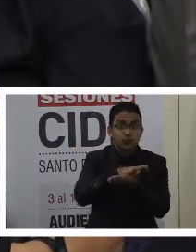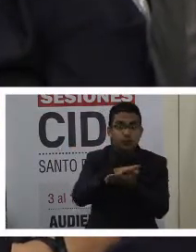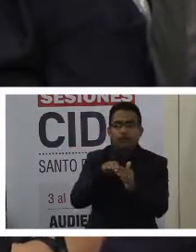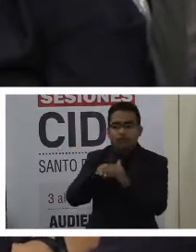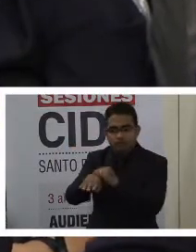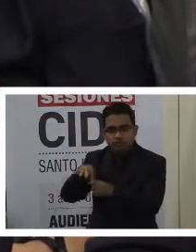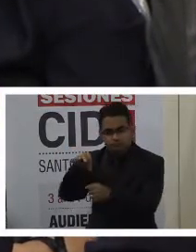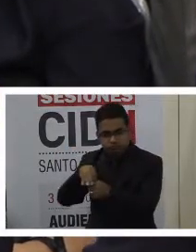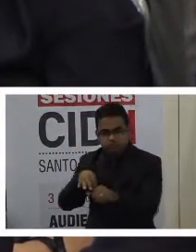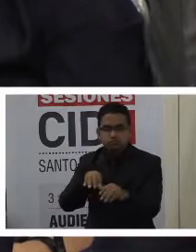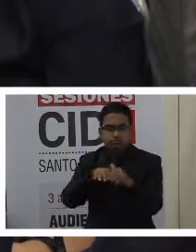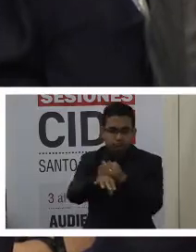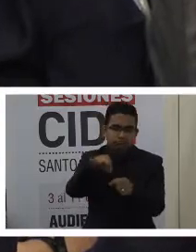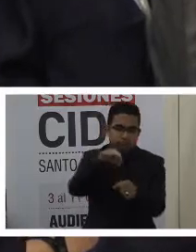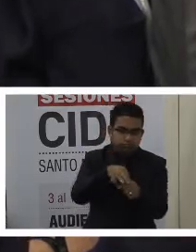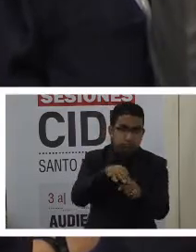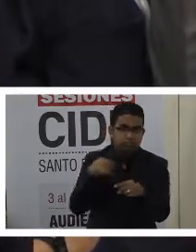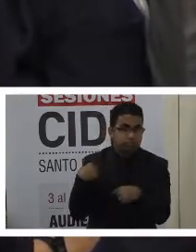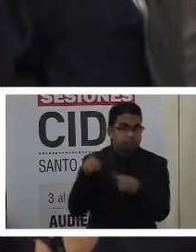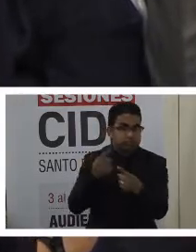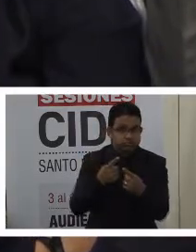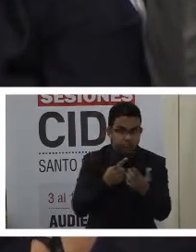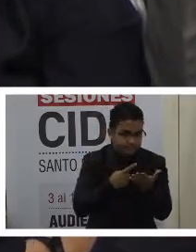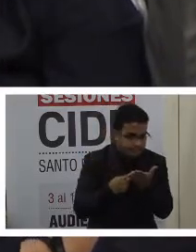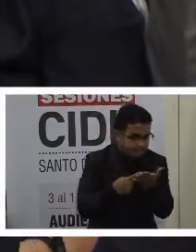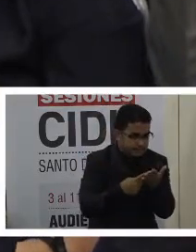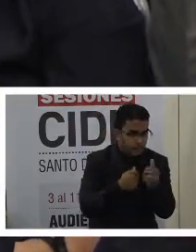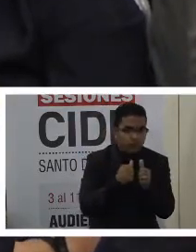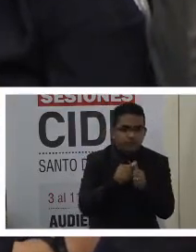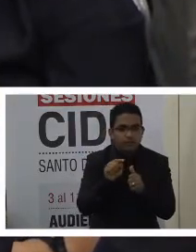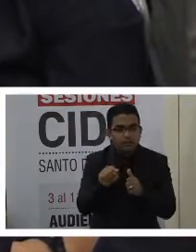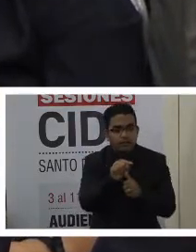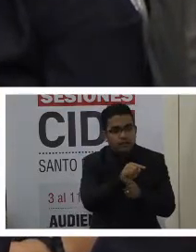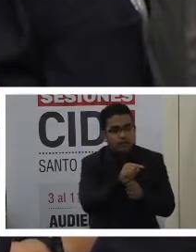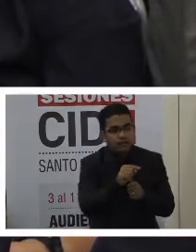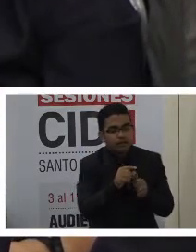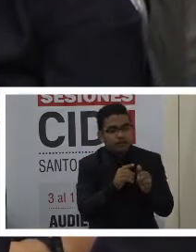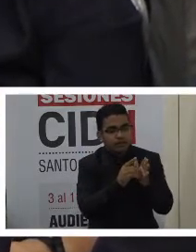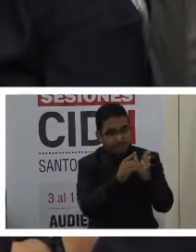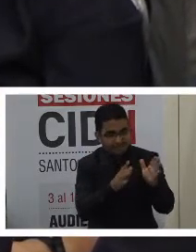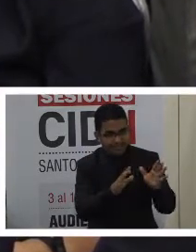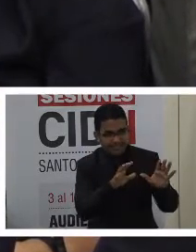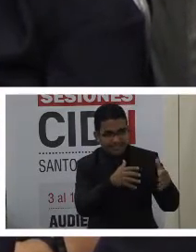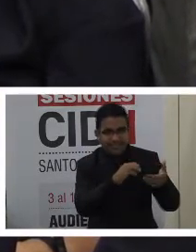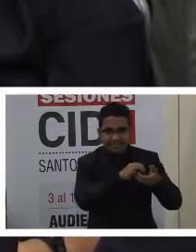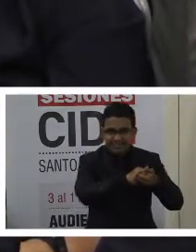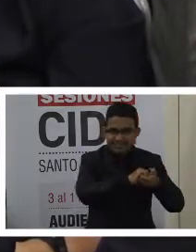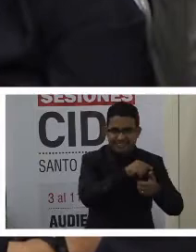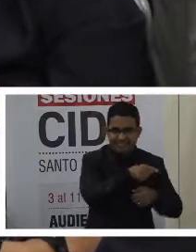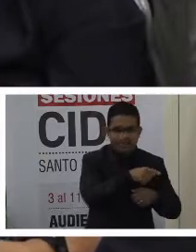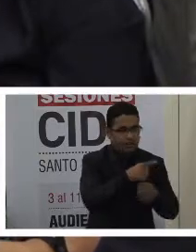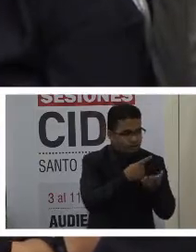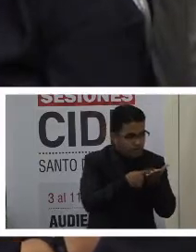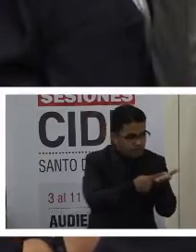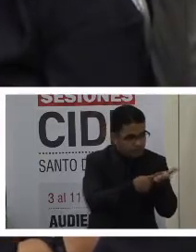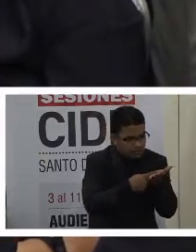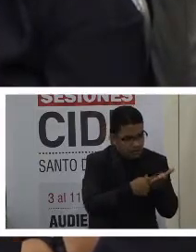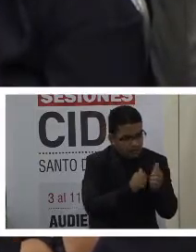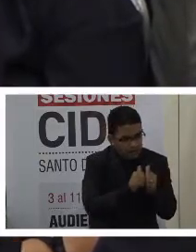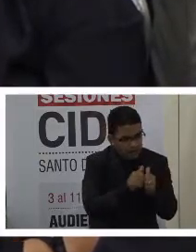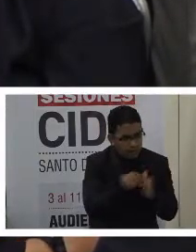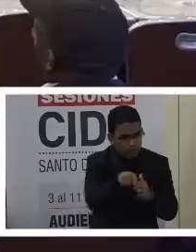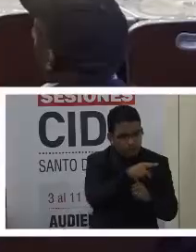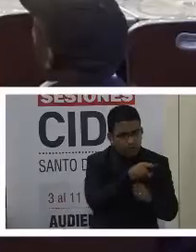nuestro país, y se han venido haciendo esfuerzos junto con el Consejo Nacional de las Personas con Discapacidad, con APDI, para asegurar